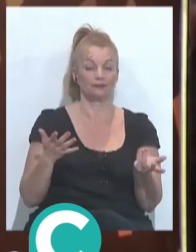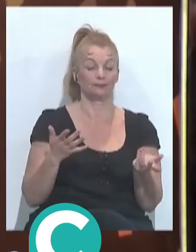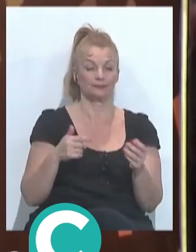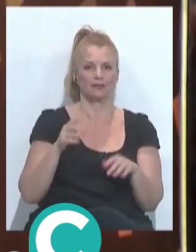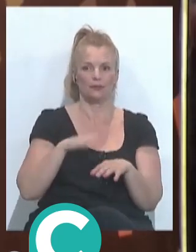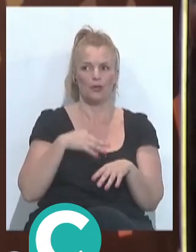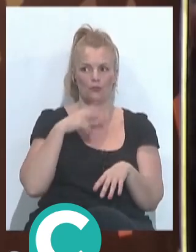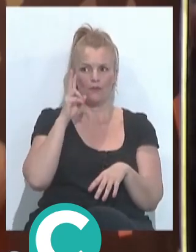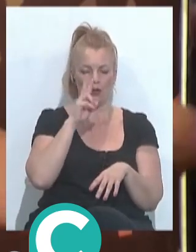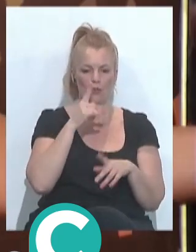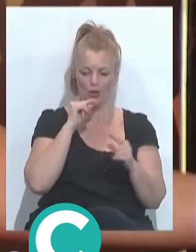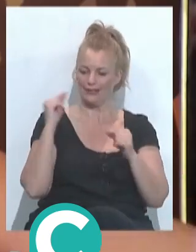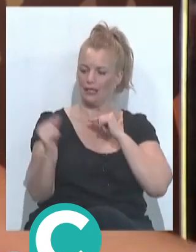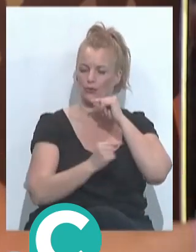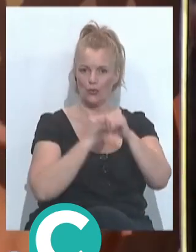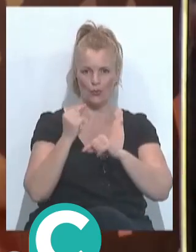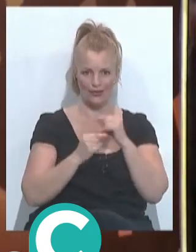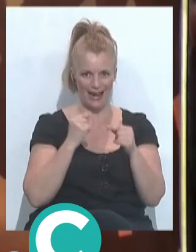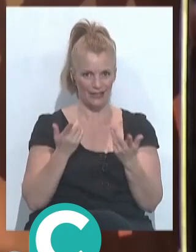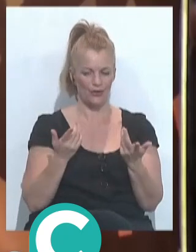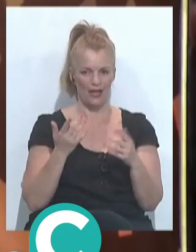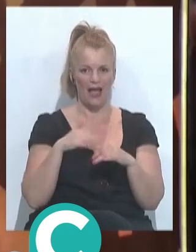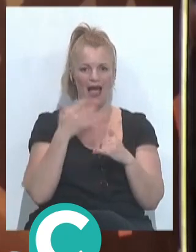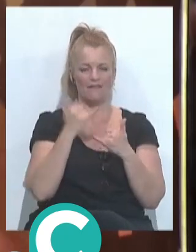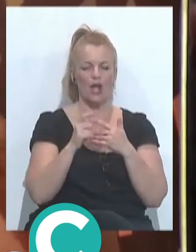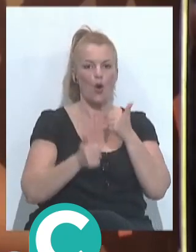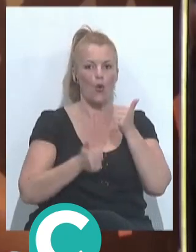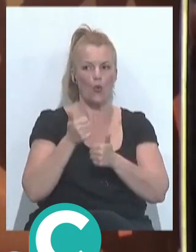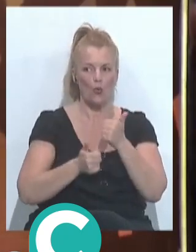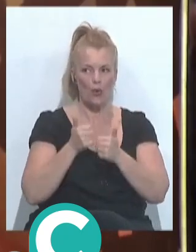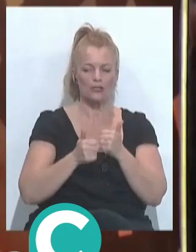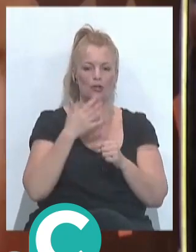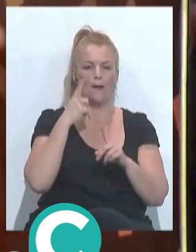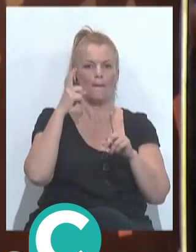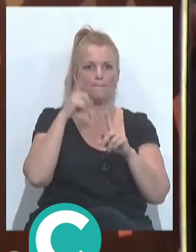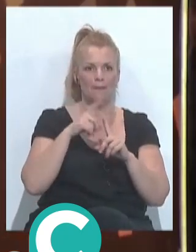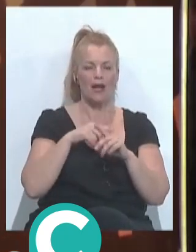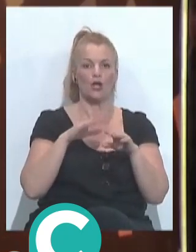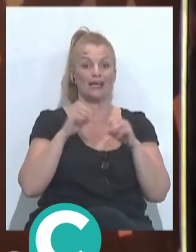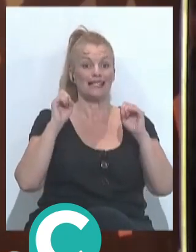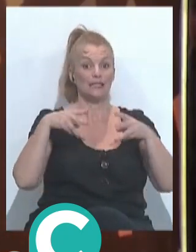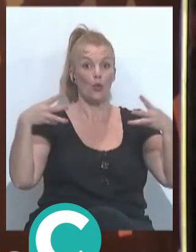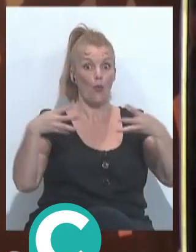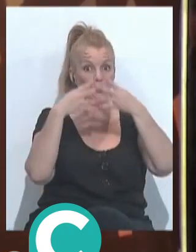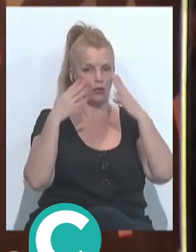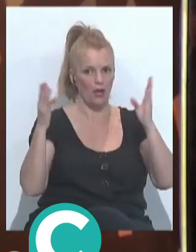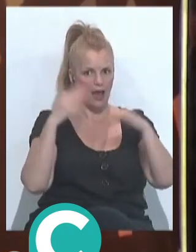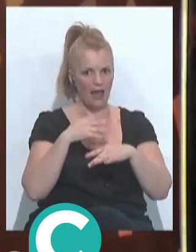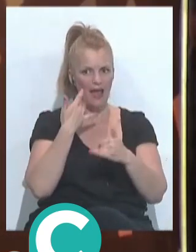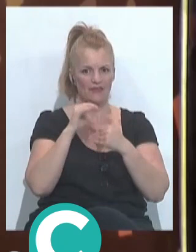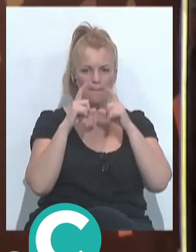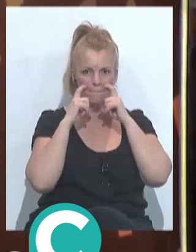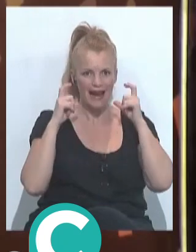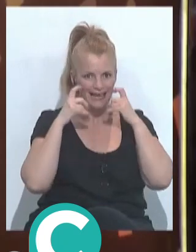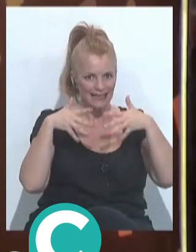decir nosotros que nos hemos visto en una tertulia como esta de hace unos cuantos meses que al final íbamos a tener un concurso que si en mayo más corto sin cuartos etcétera etcétera pero al final sin